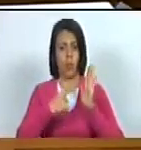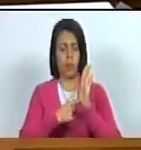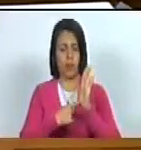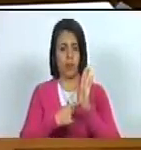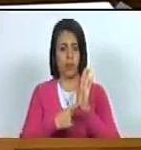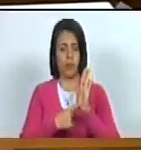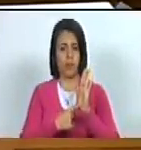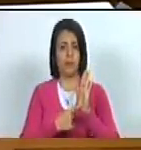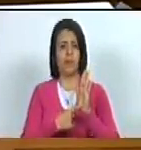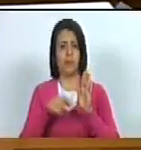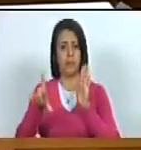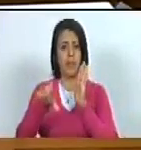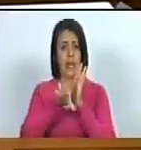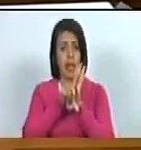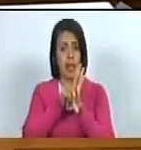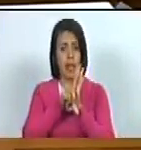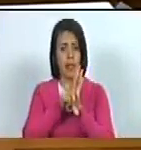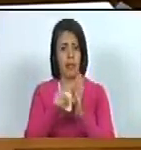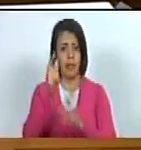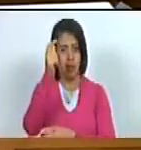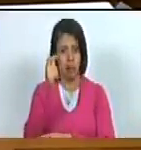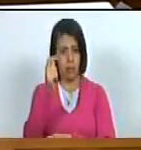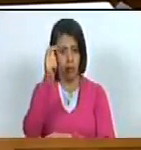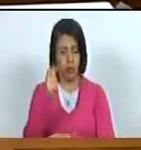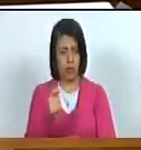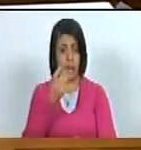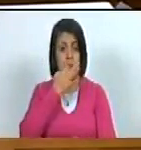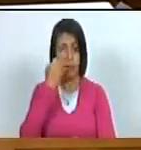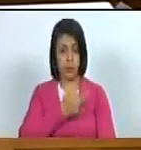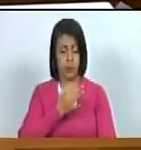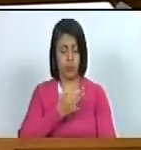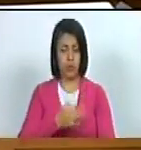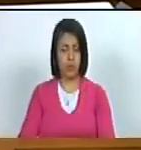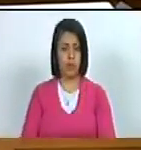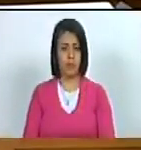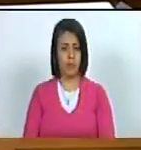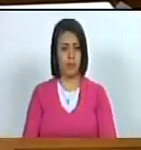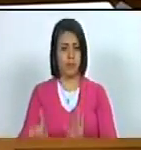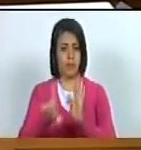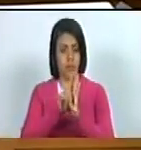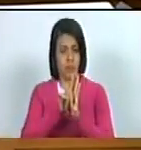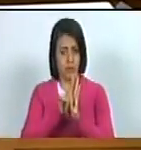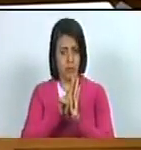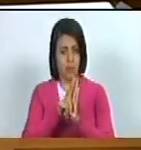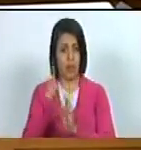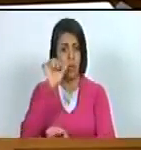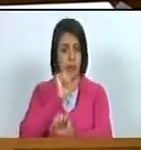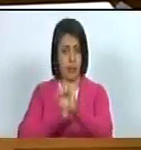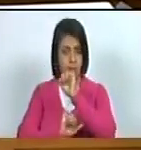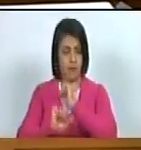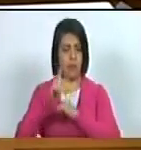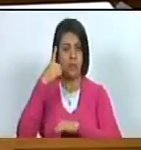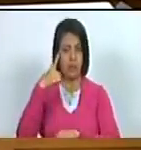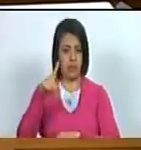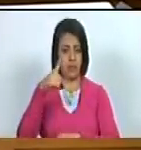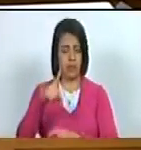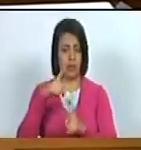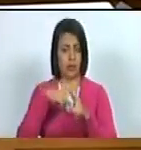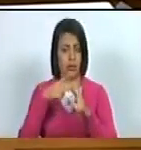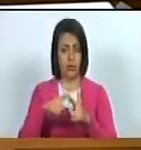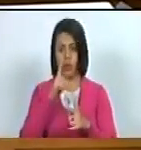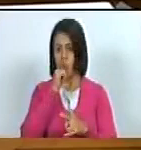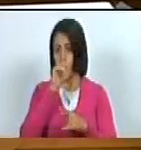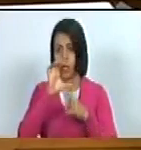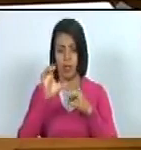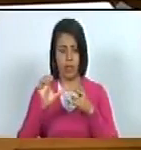que es una ley diputado Ávila garantista es una ley de defensa de derechos por tanto no tiene